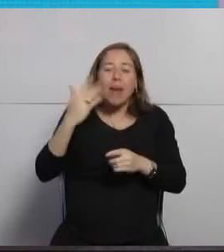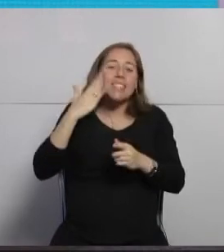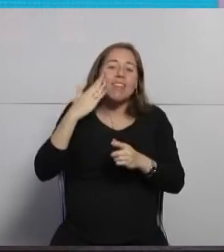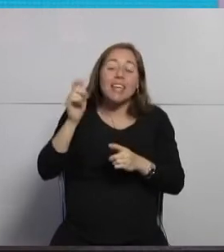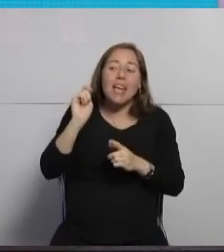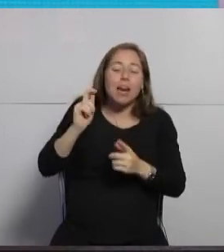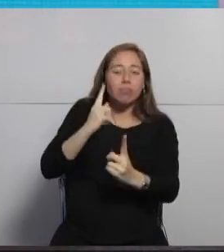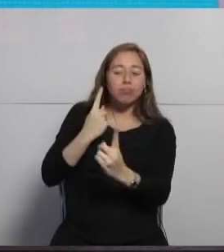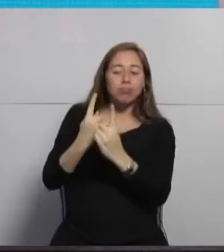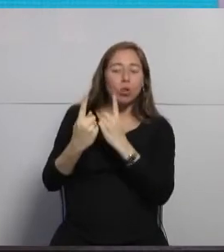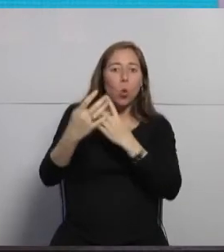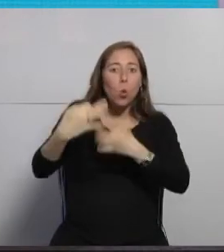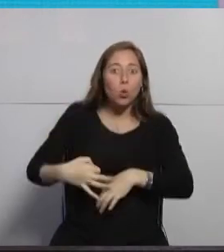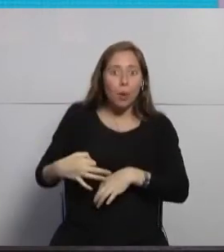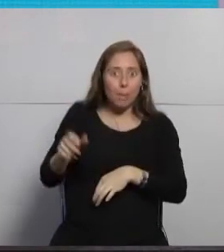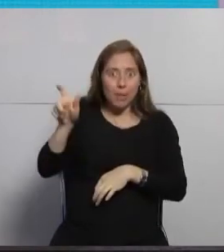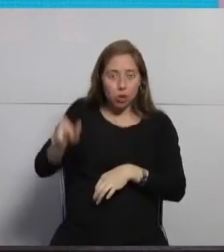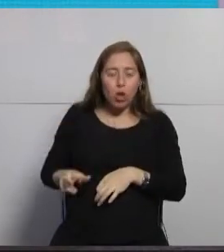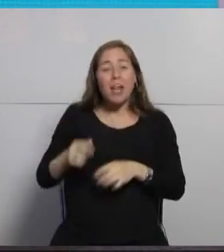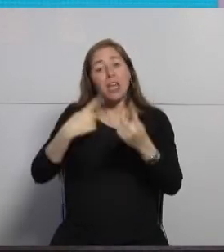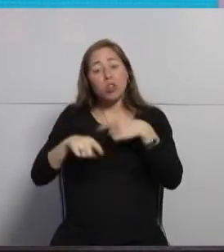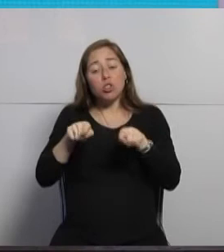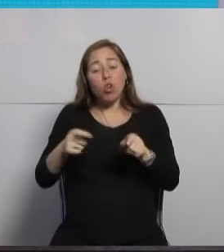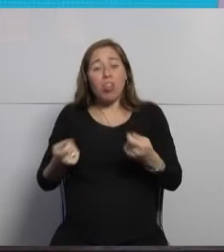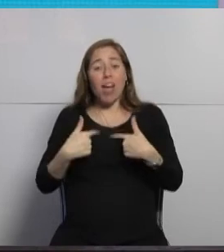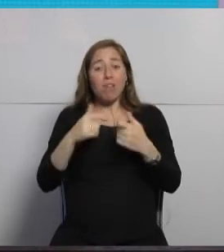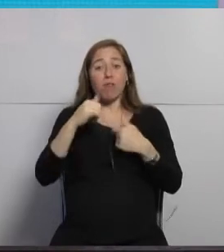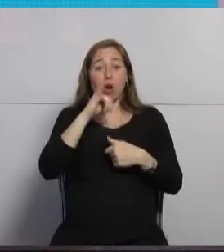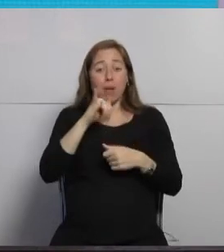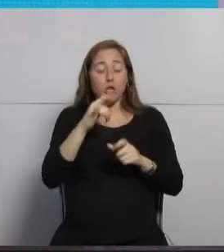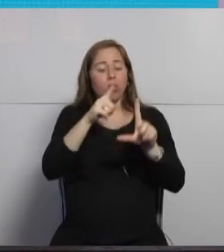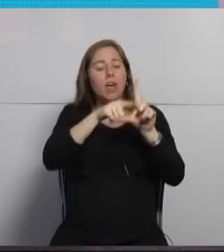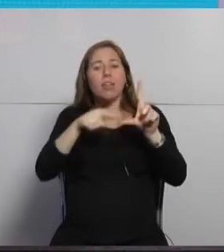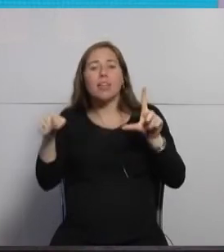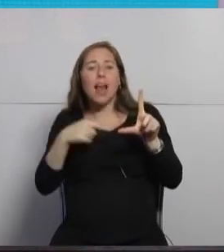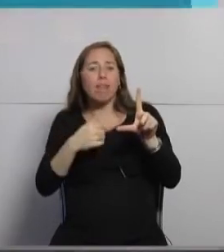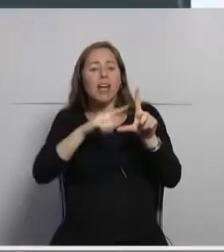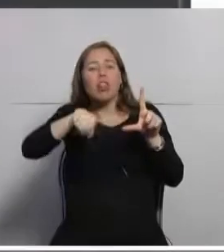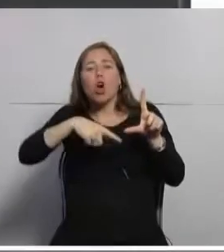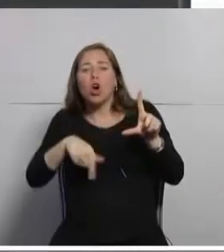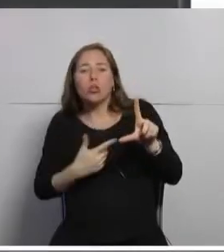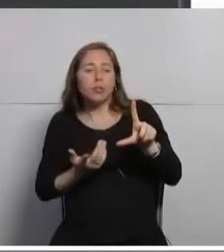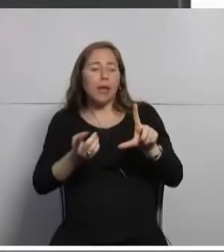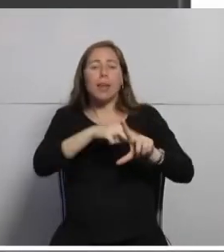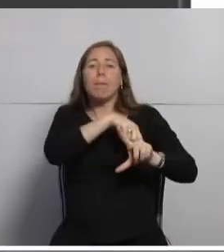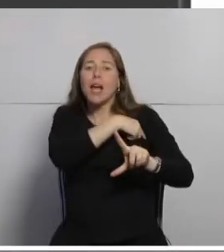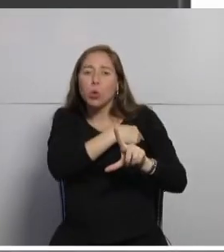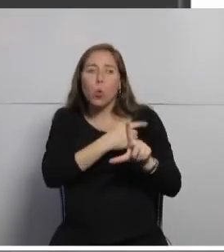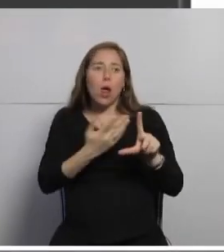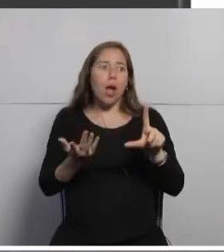ejemplo construir gráficas de cómo fue la distribución de las personas de las tomas de temperatura